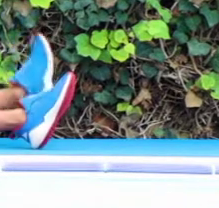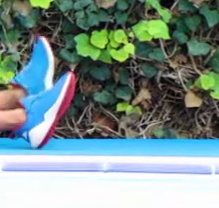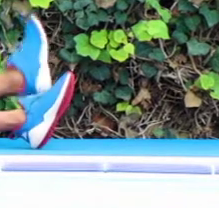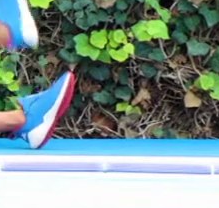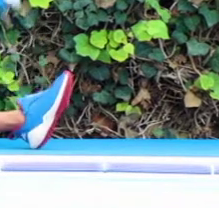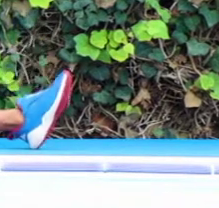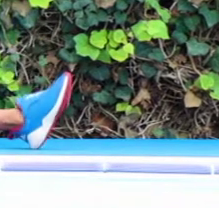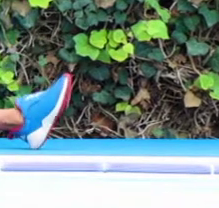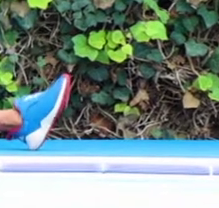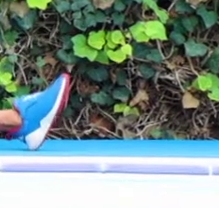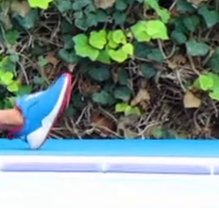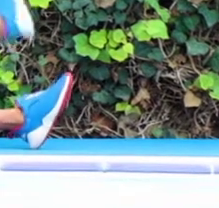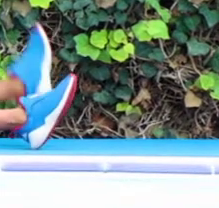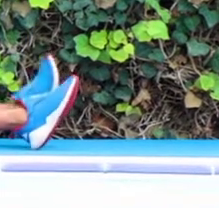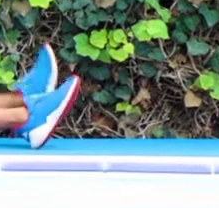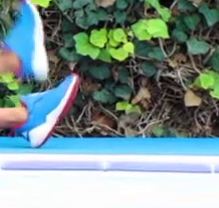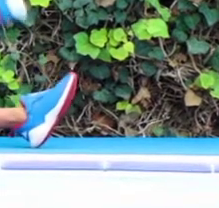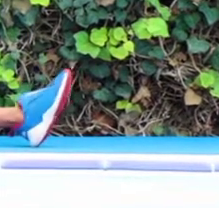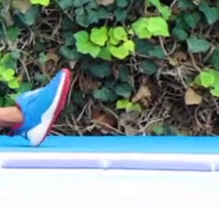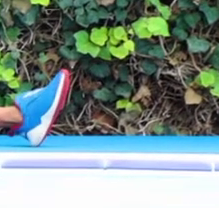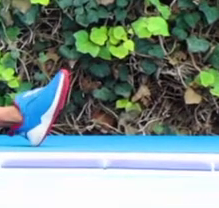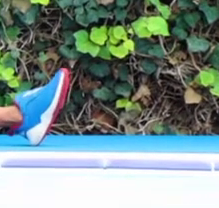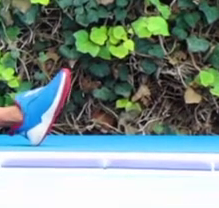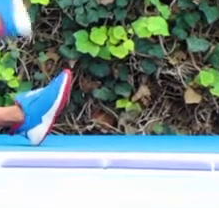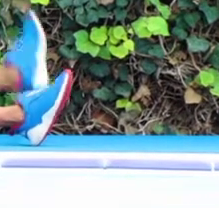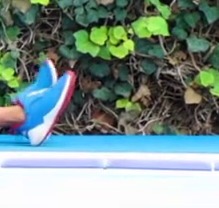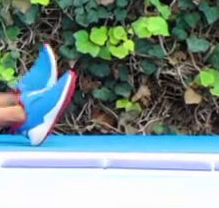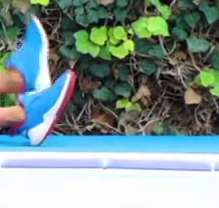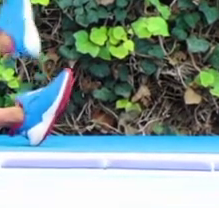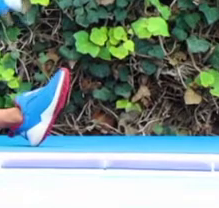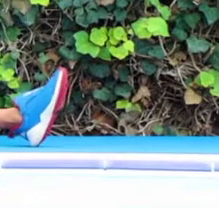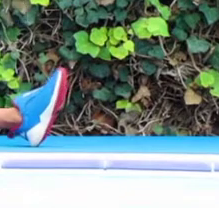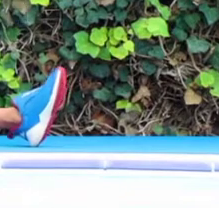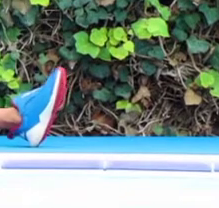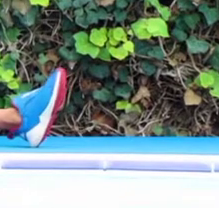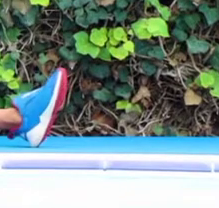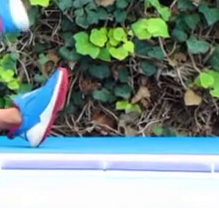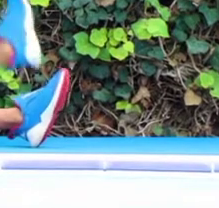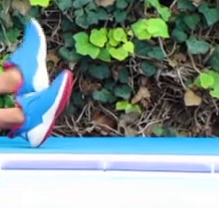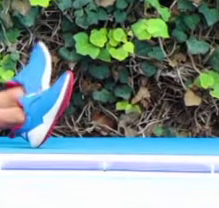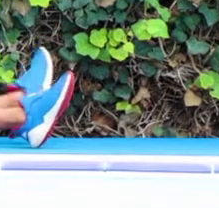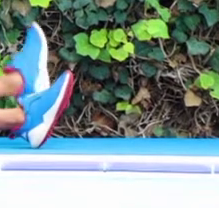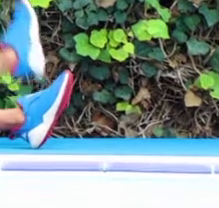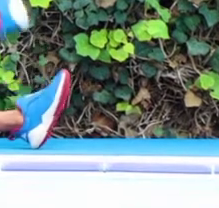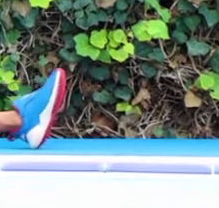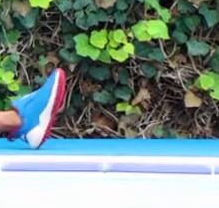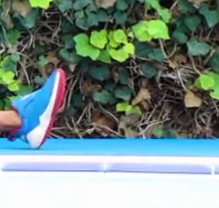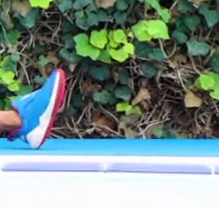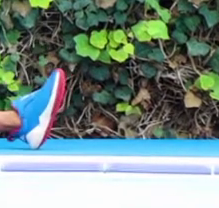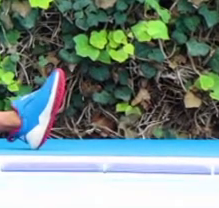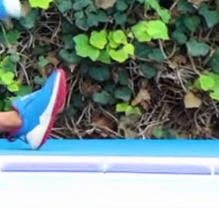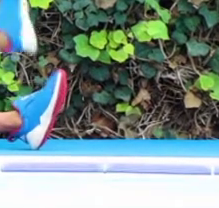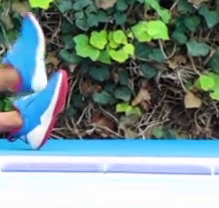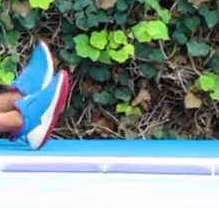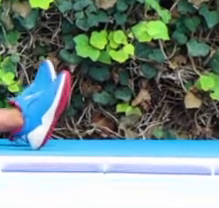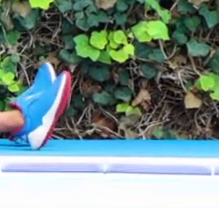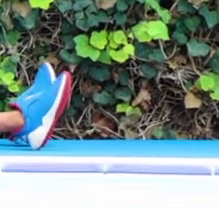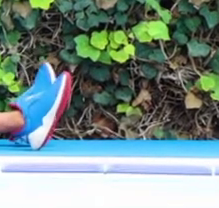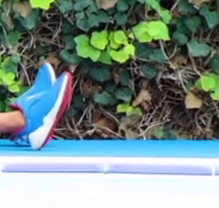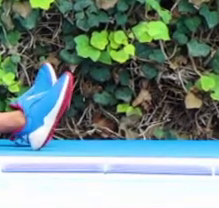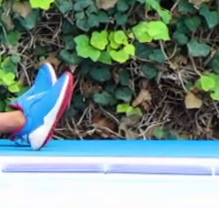Sin que toque el suelo. Muy bien. Estira muy bien. Sin que toque el suelo. Perfecto. Una más.